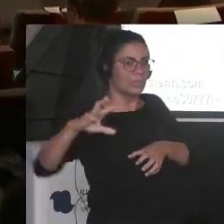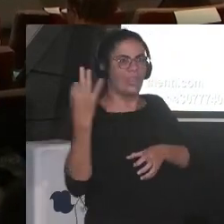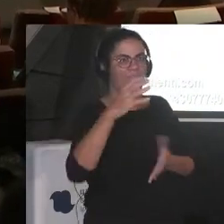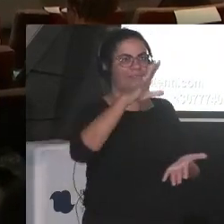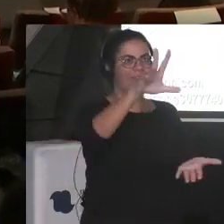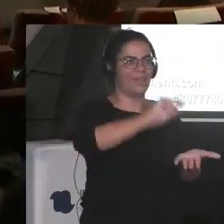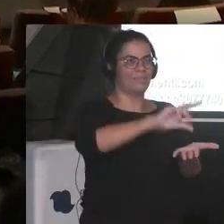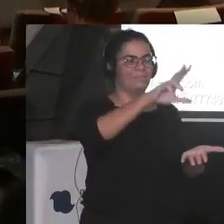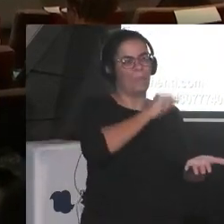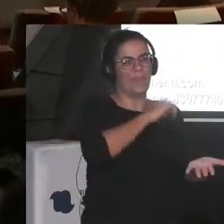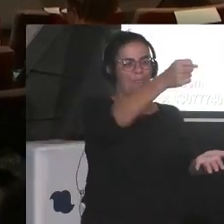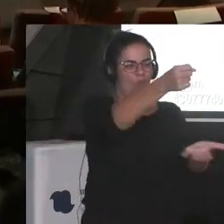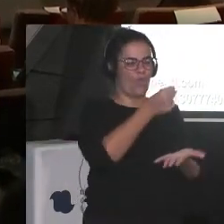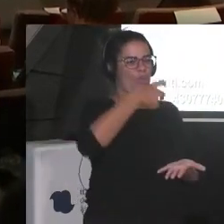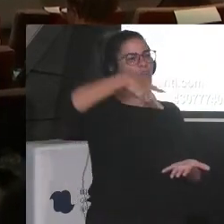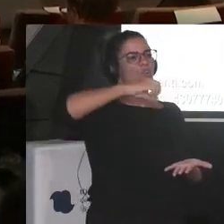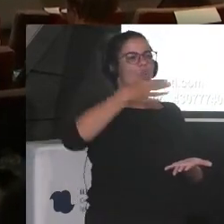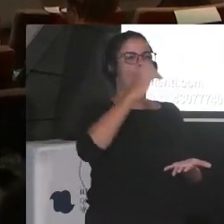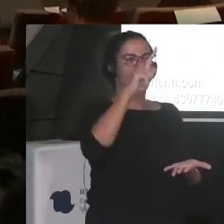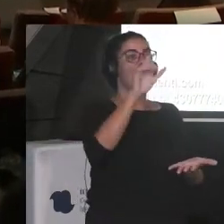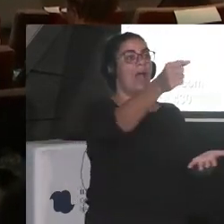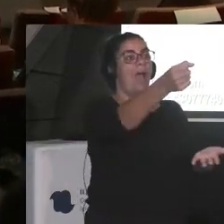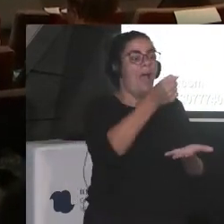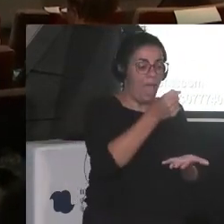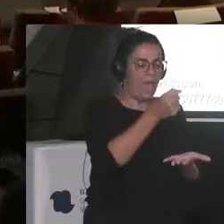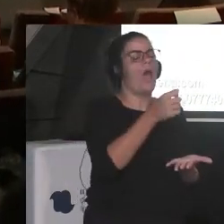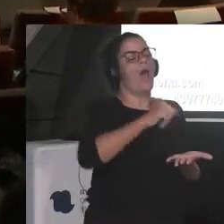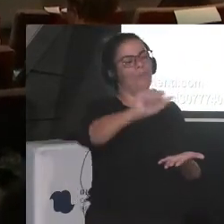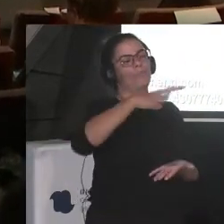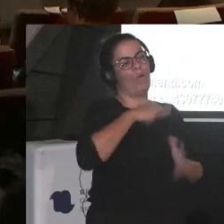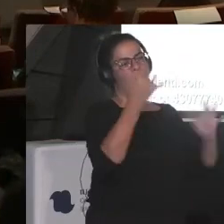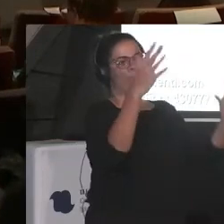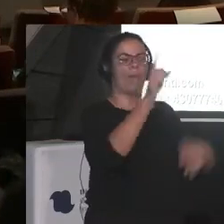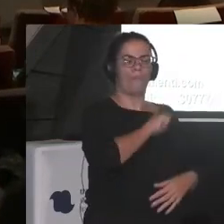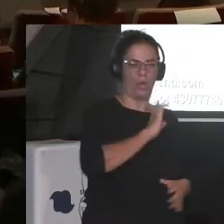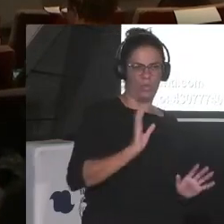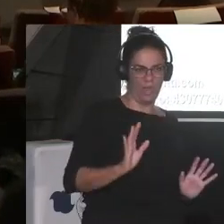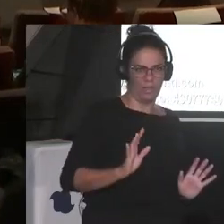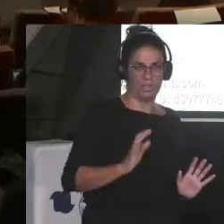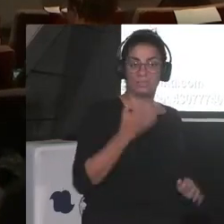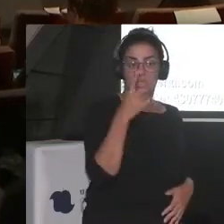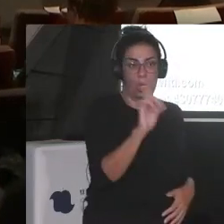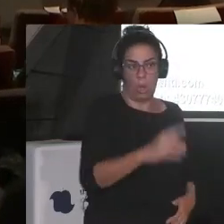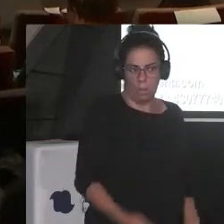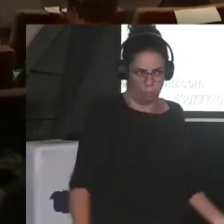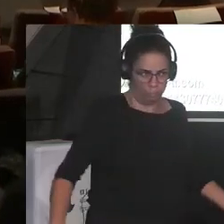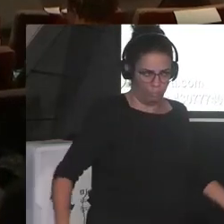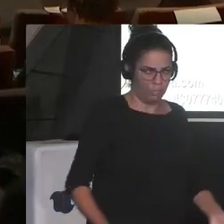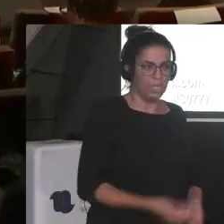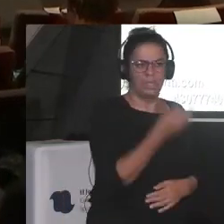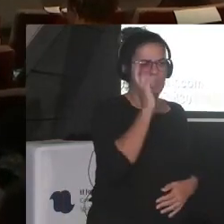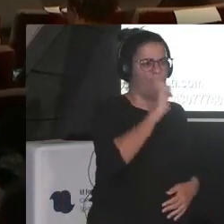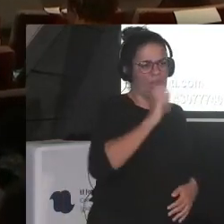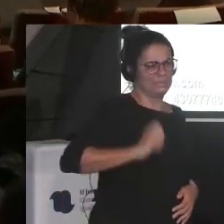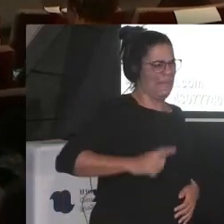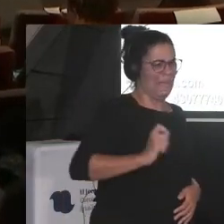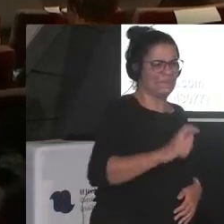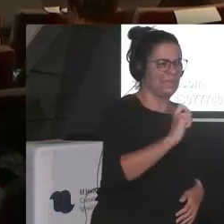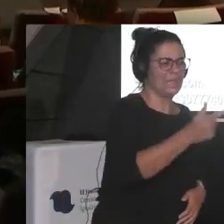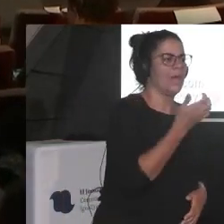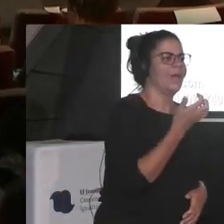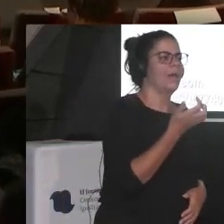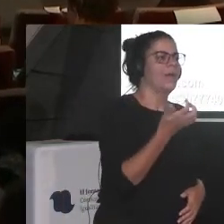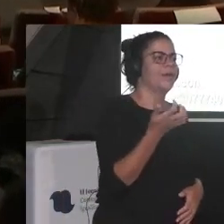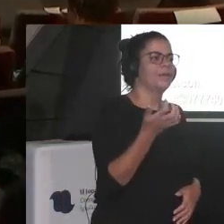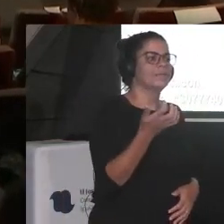y lo veo constantemente y lo que cambia ¿no? lo que cambia ¿no? entre ahora